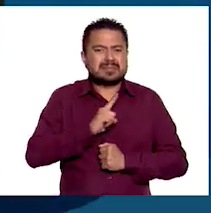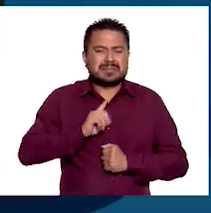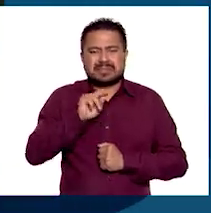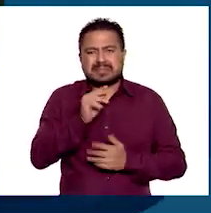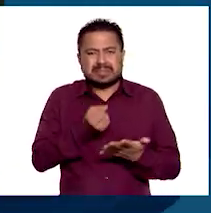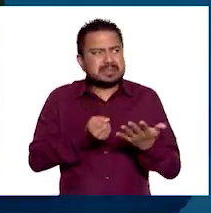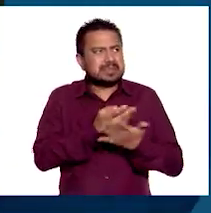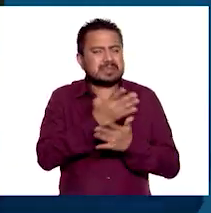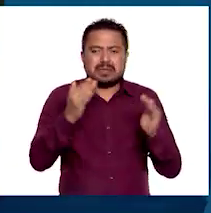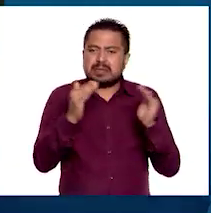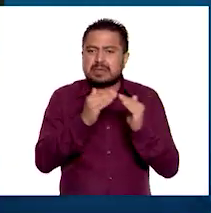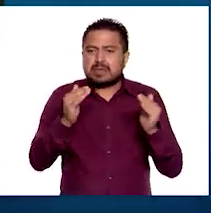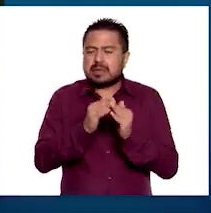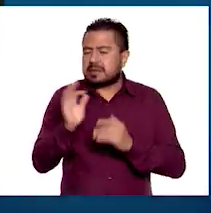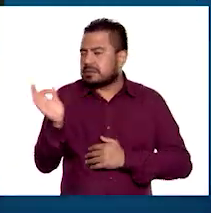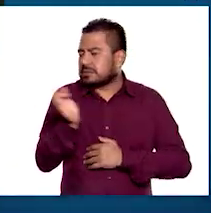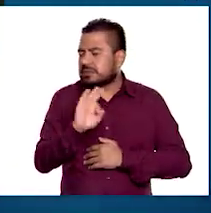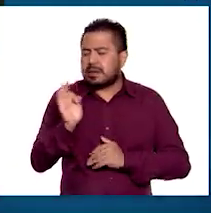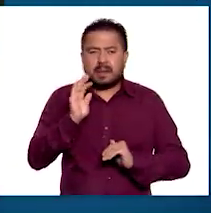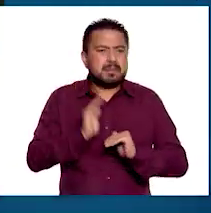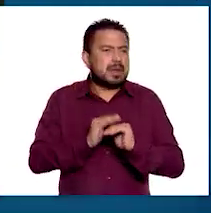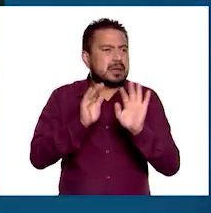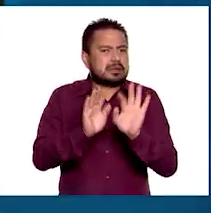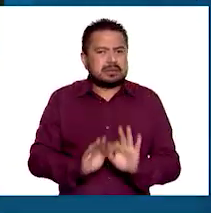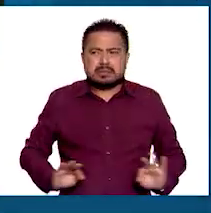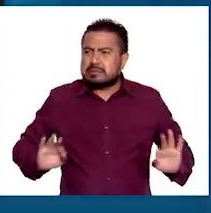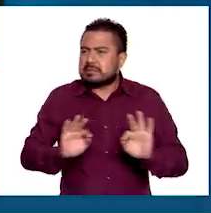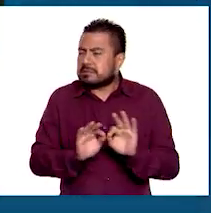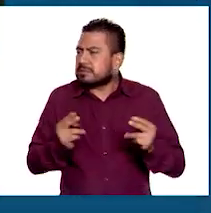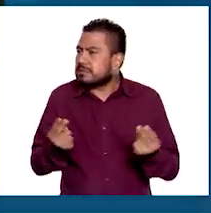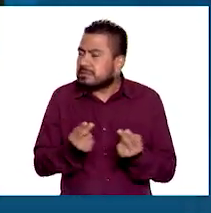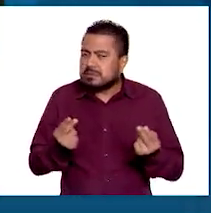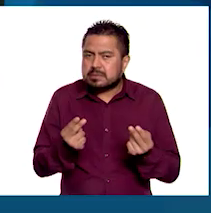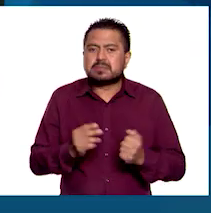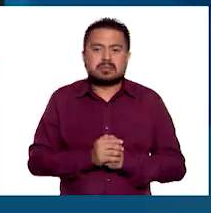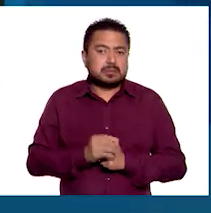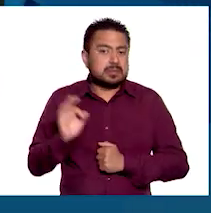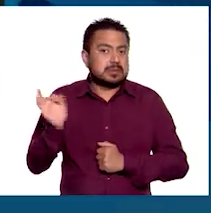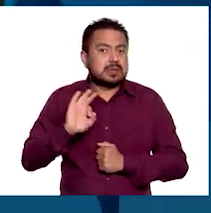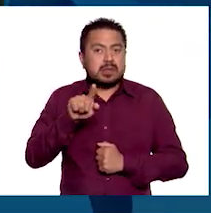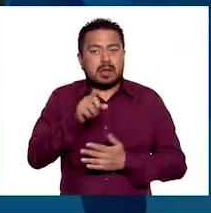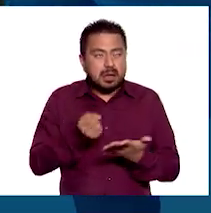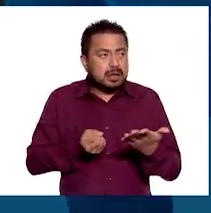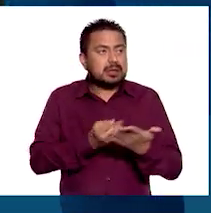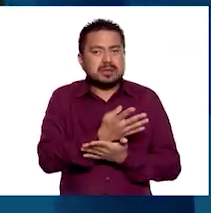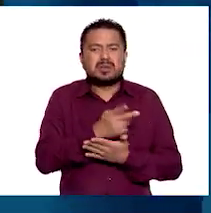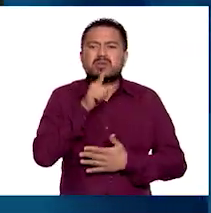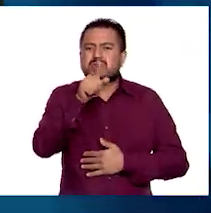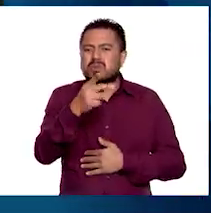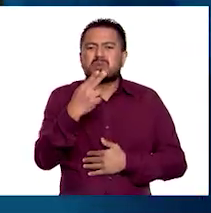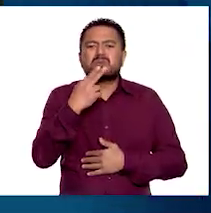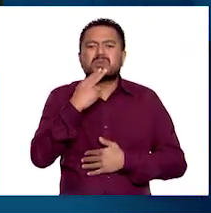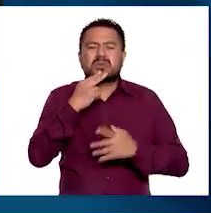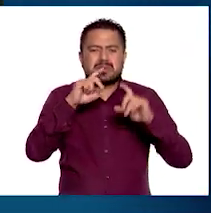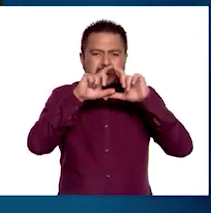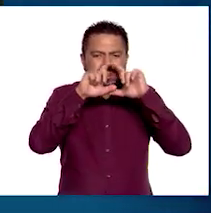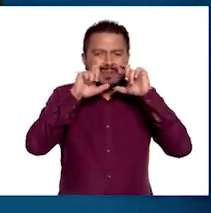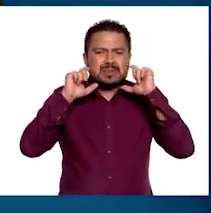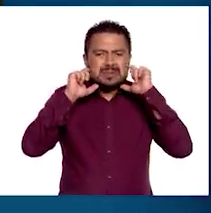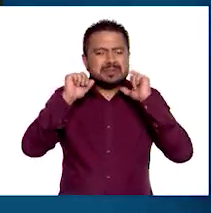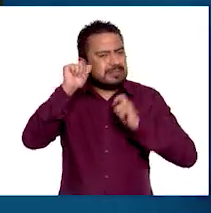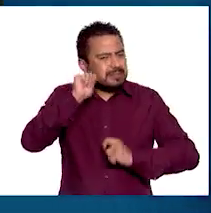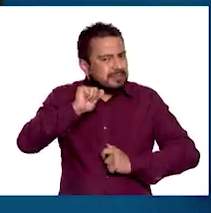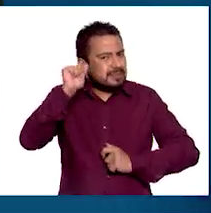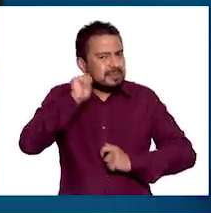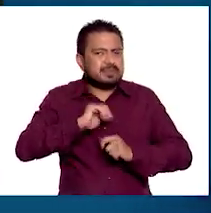no salir de casa a menos que sea muy necesario. Si lo haces, utiliza el cubrebocas.